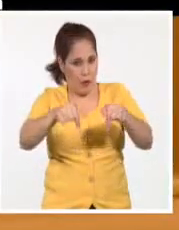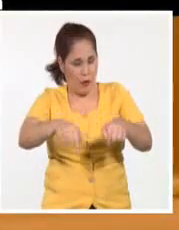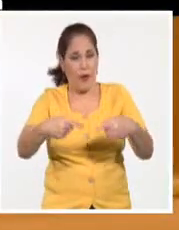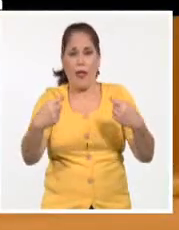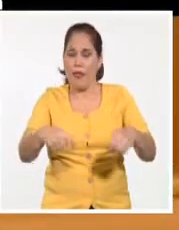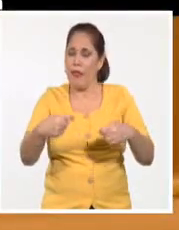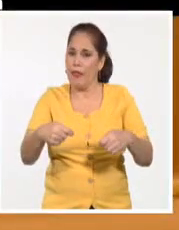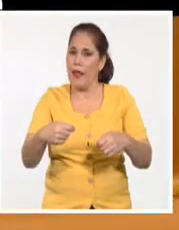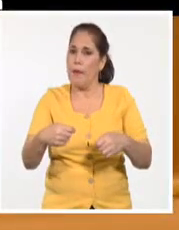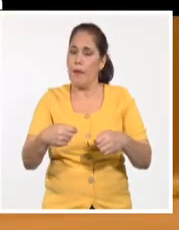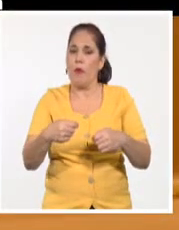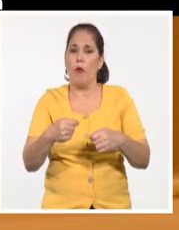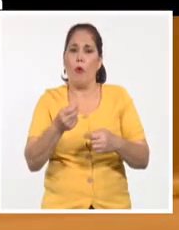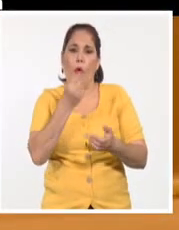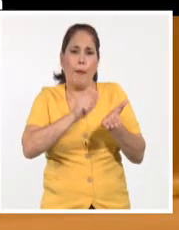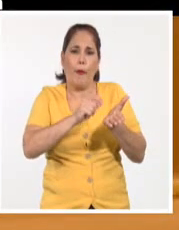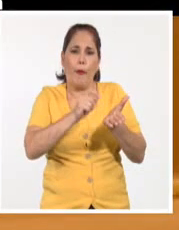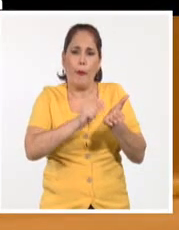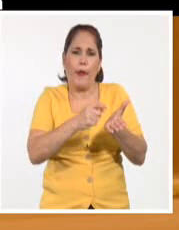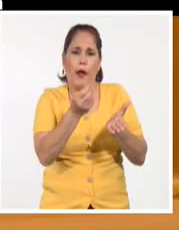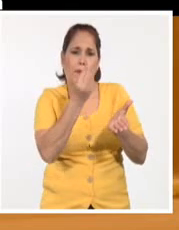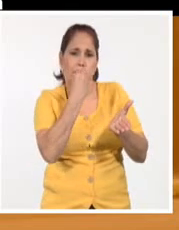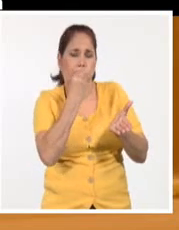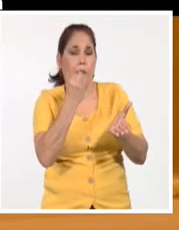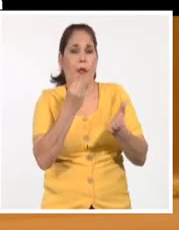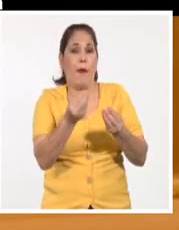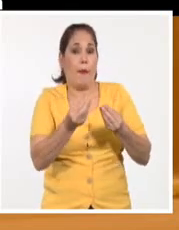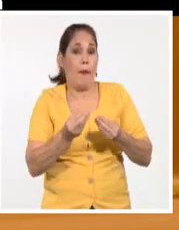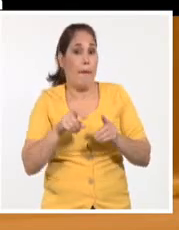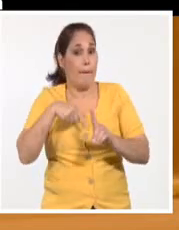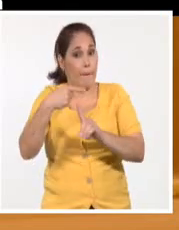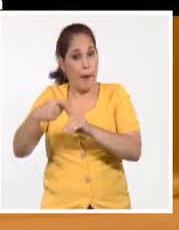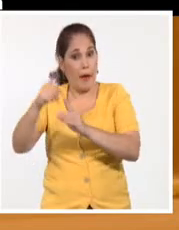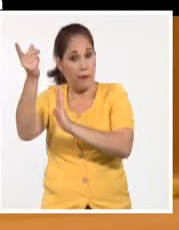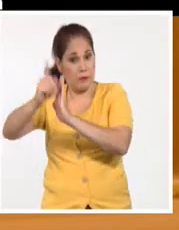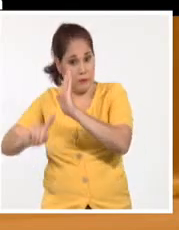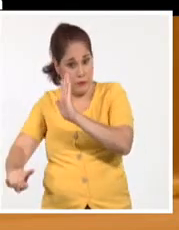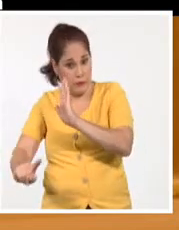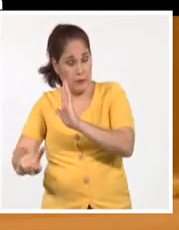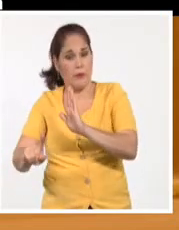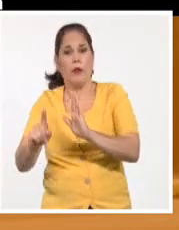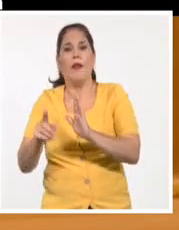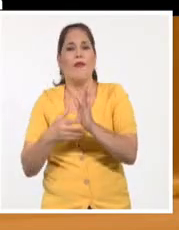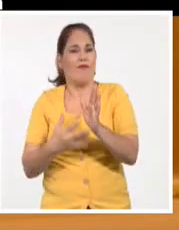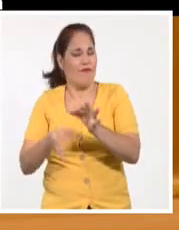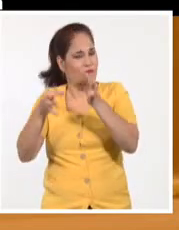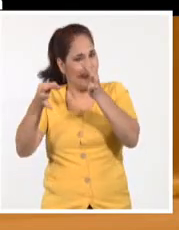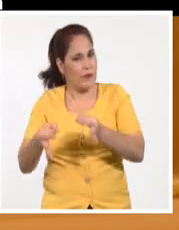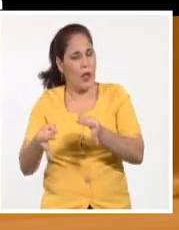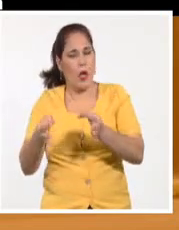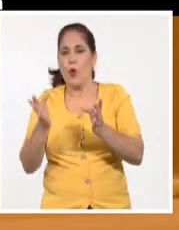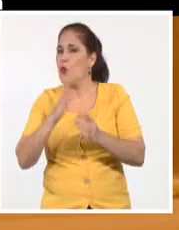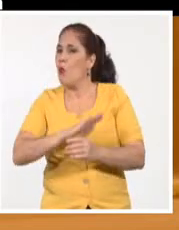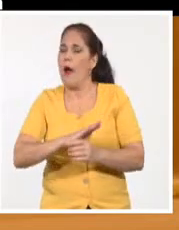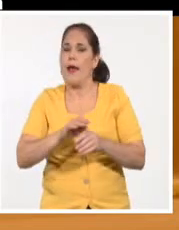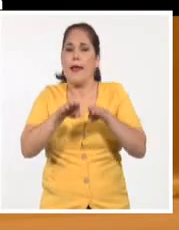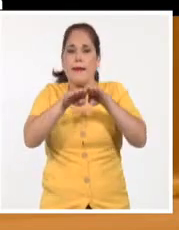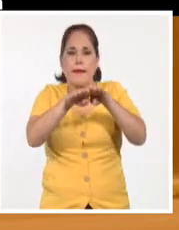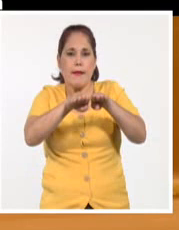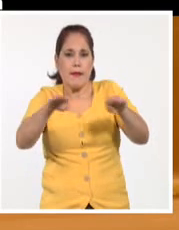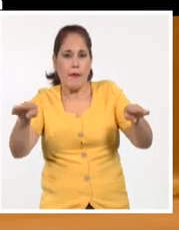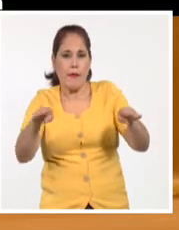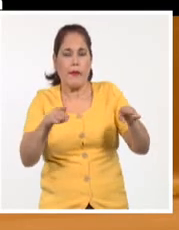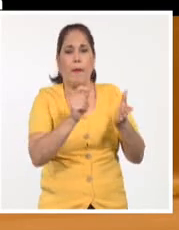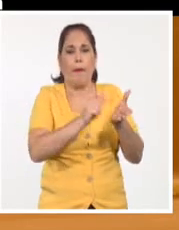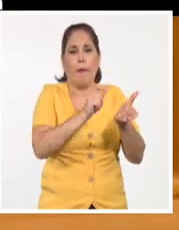respaldar la canasta básica y la generación de energía, no existen posibilidades reales y objetivas de aspirar a una estabilidad en la